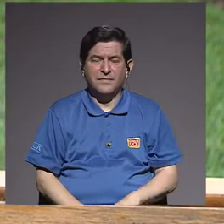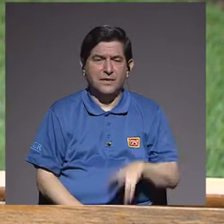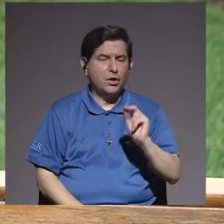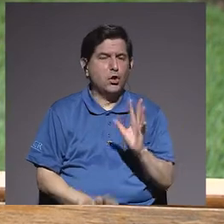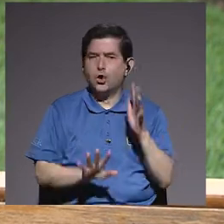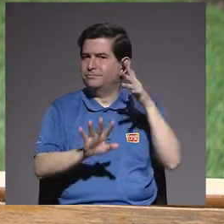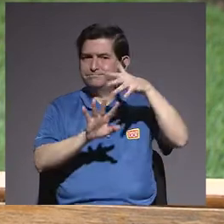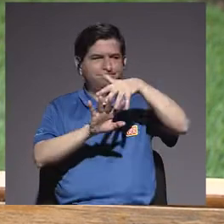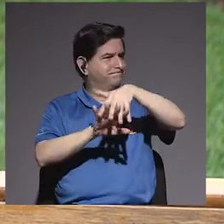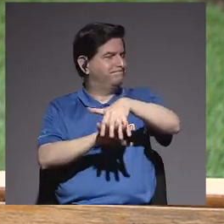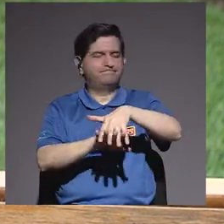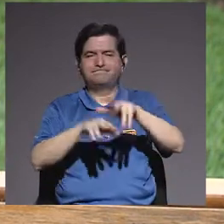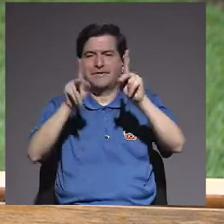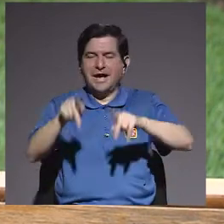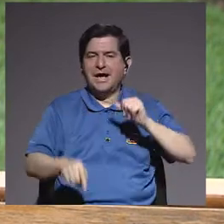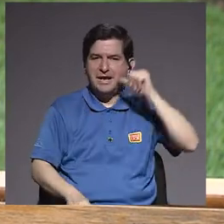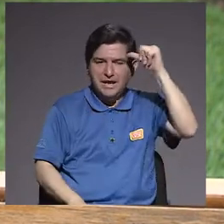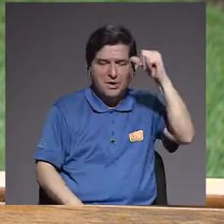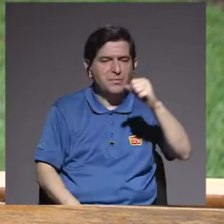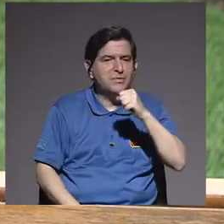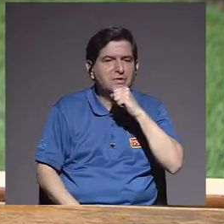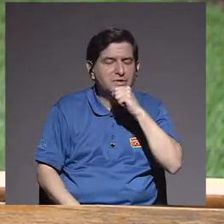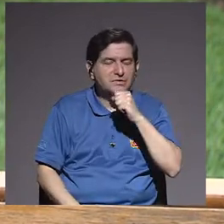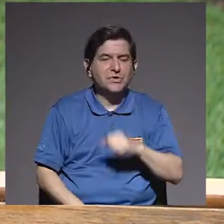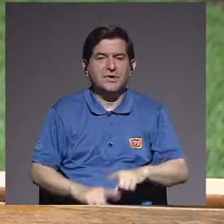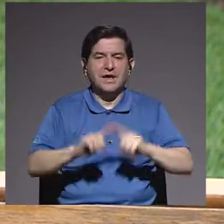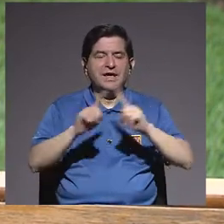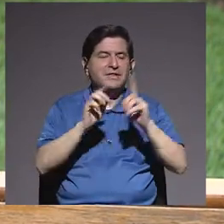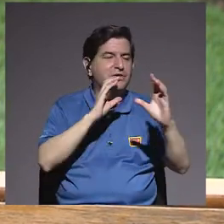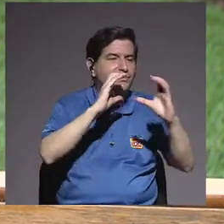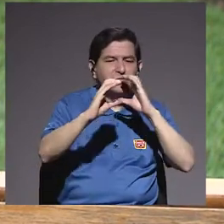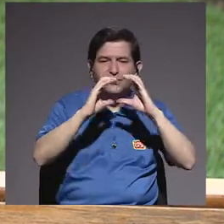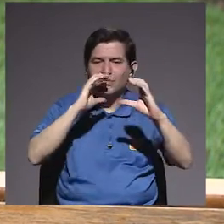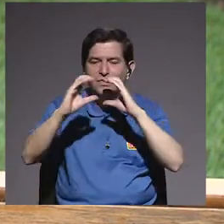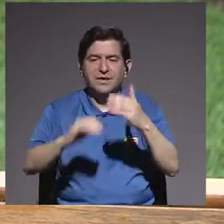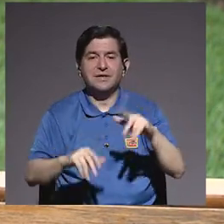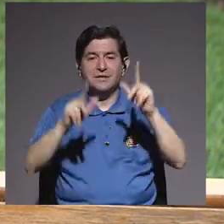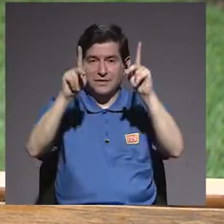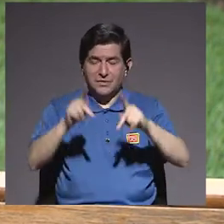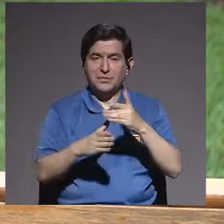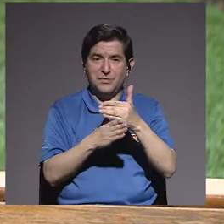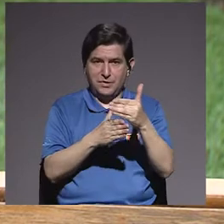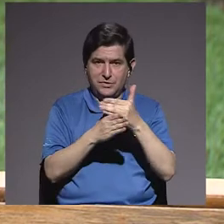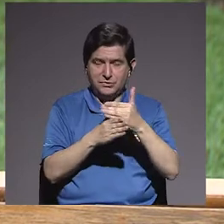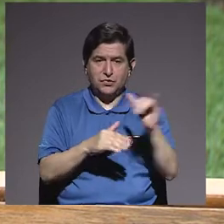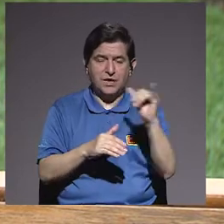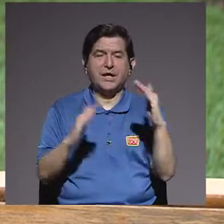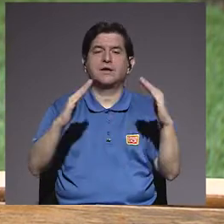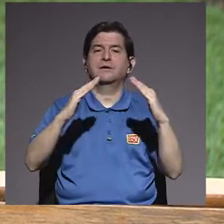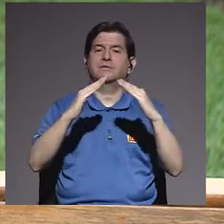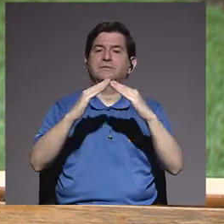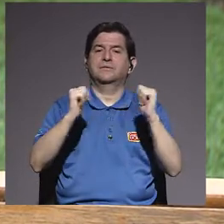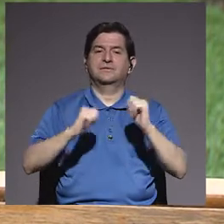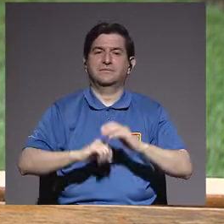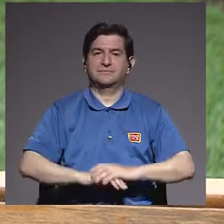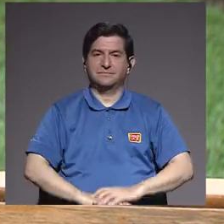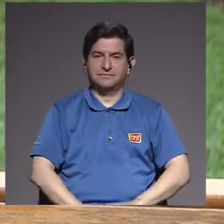no se integra a la persona adulta mayor a las conversaciones de los que comparten un mismo techo,